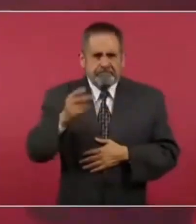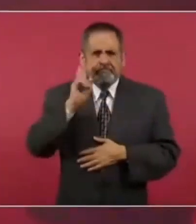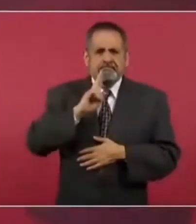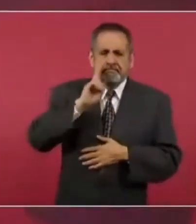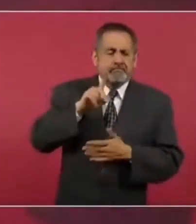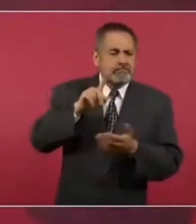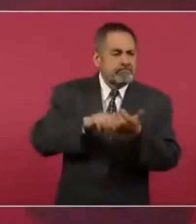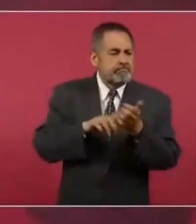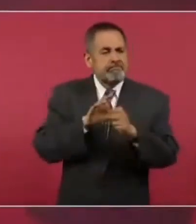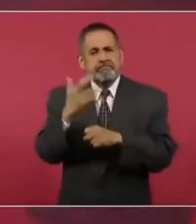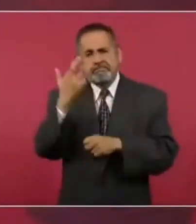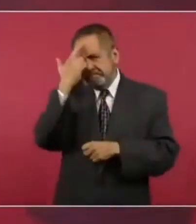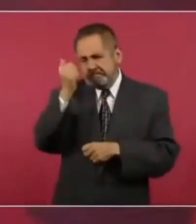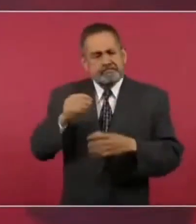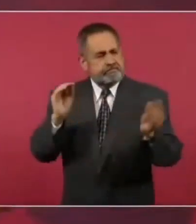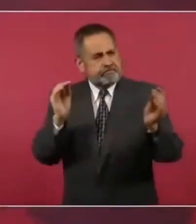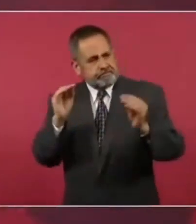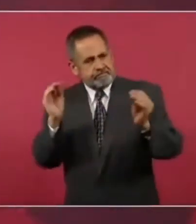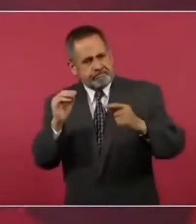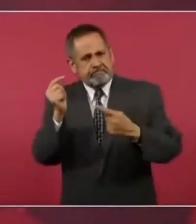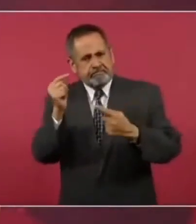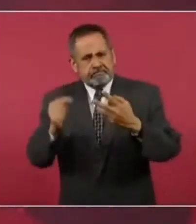den sus argumentos, y quienes